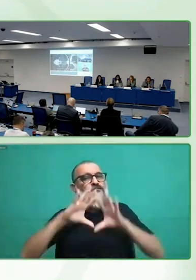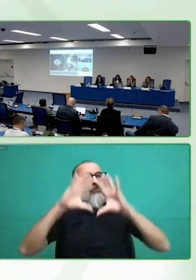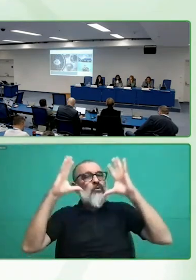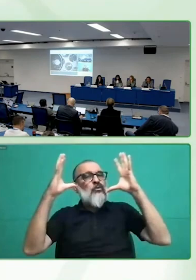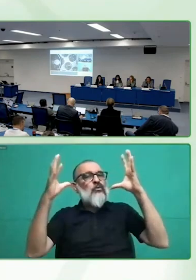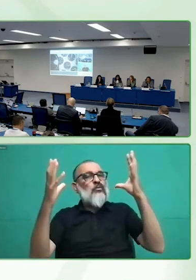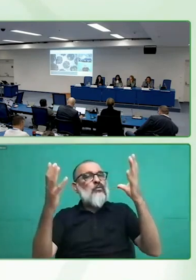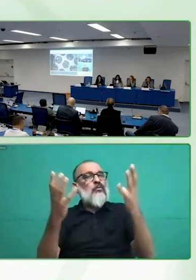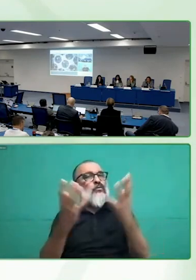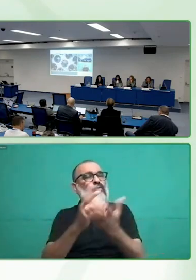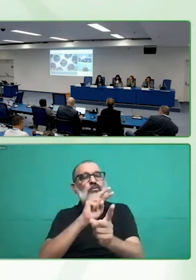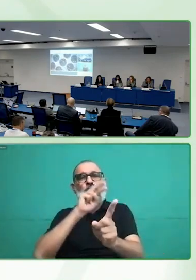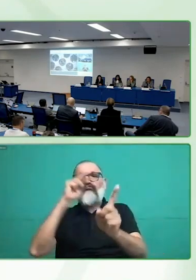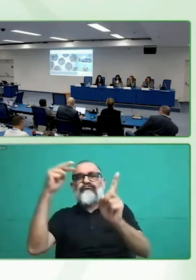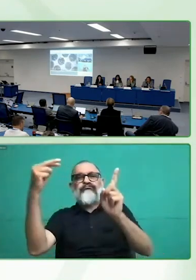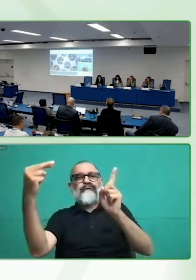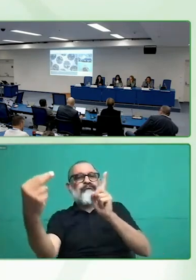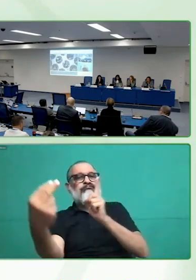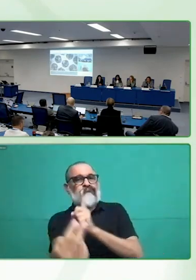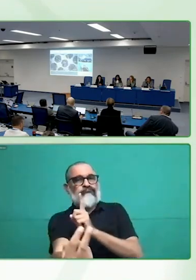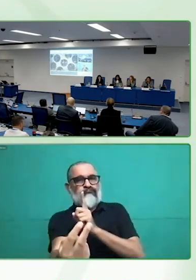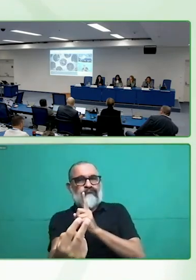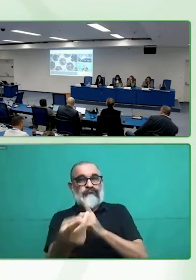aislamiento y la discriminación.